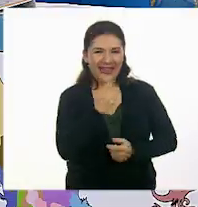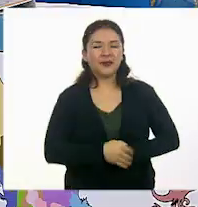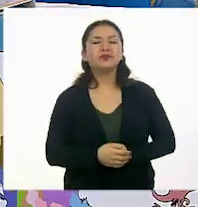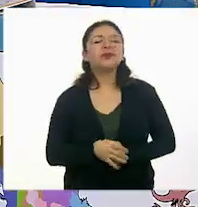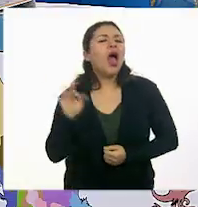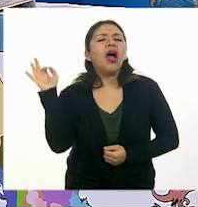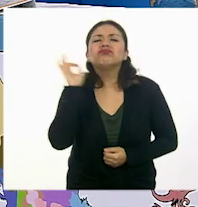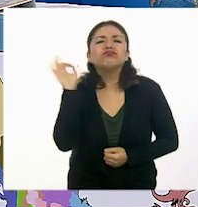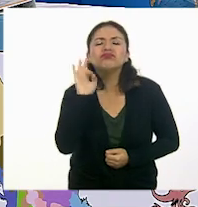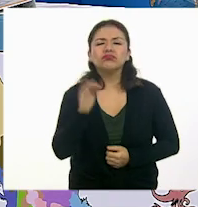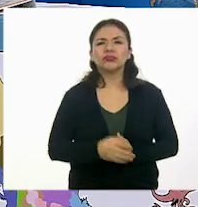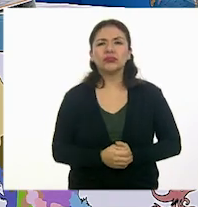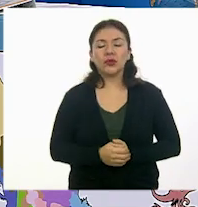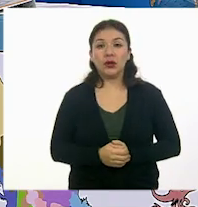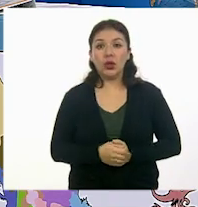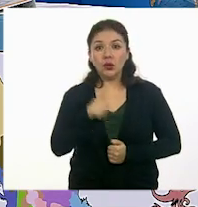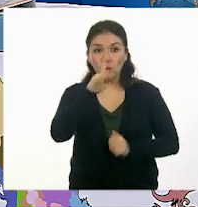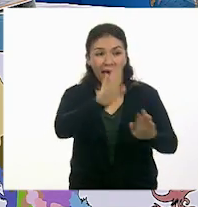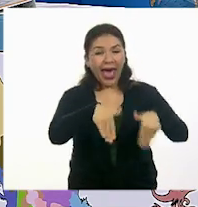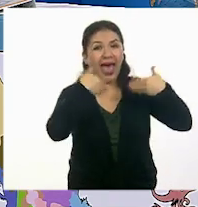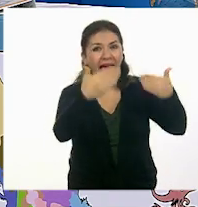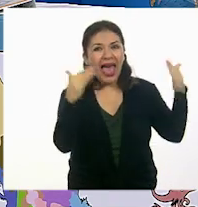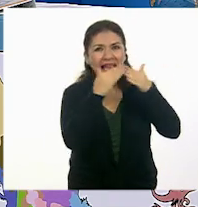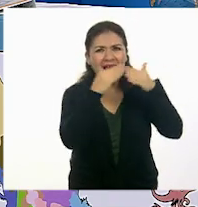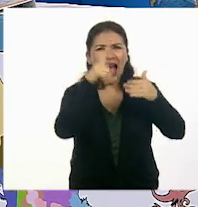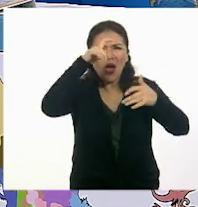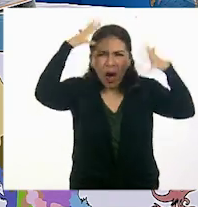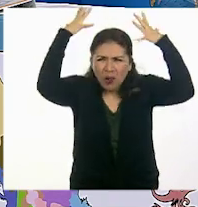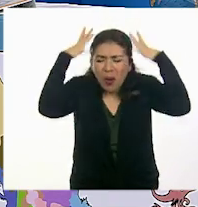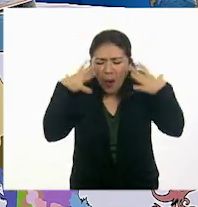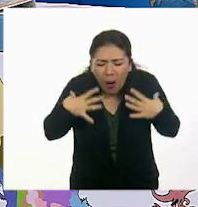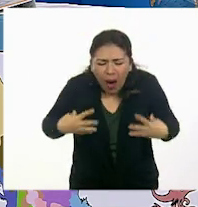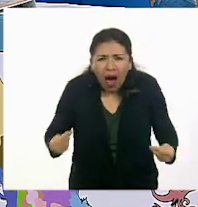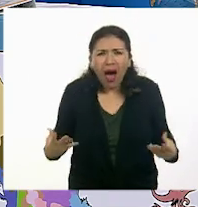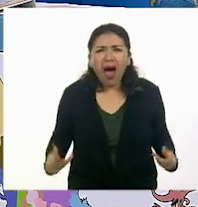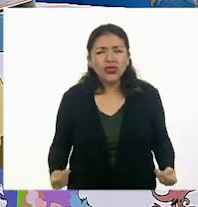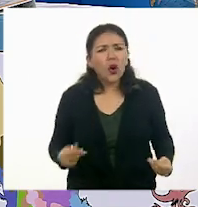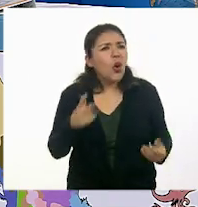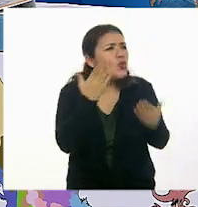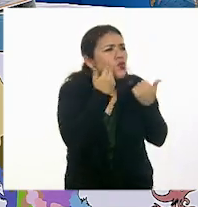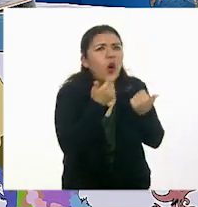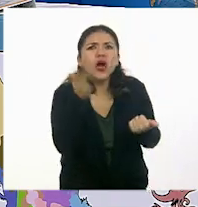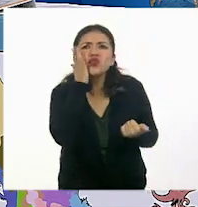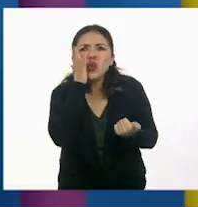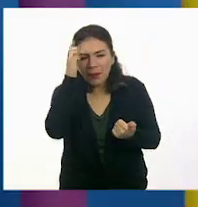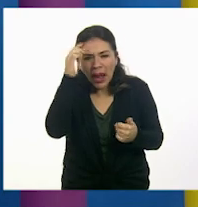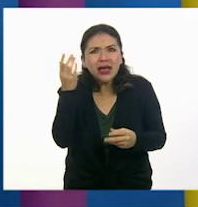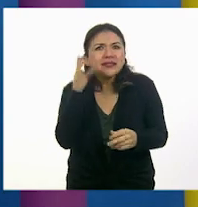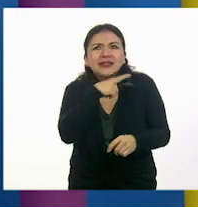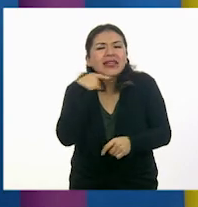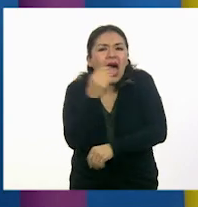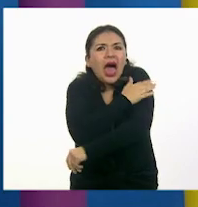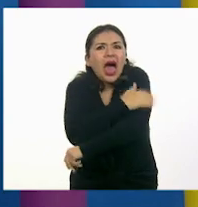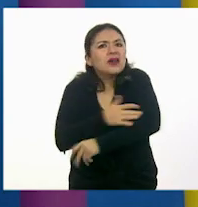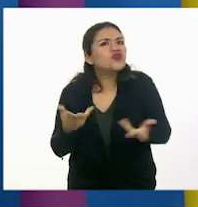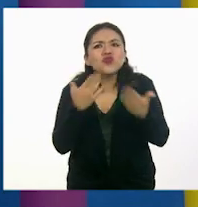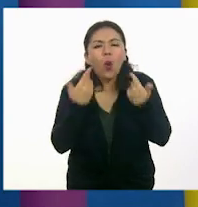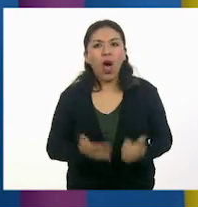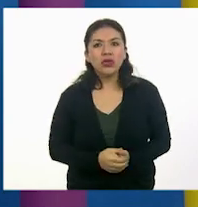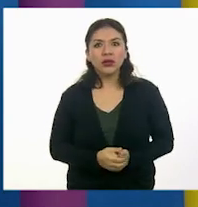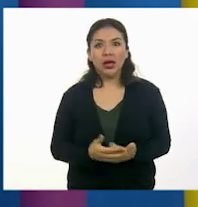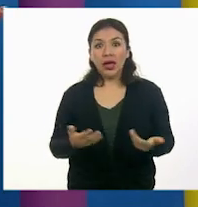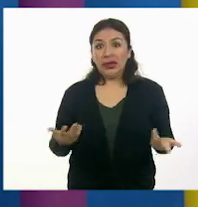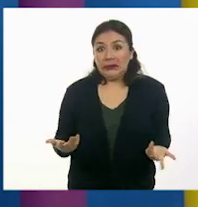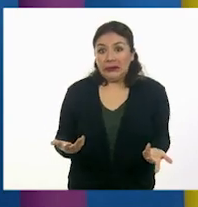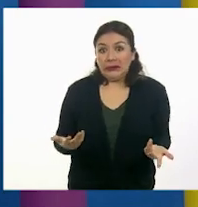¿qué pasaría si, por ejemplo, llegaras a tu casa empapada y no tuvieras con qué secarte? Ay, pues